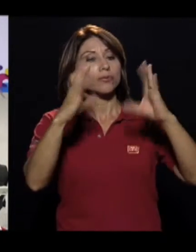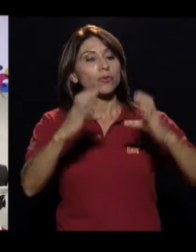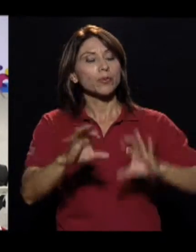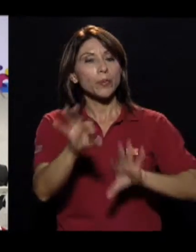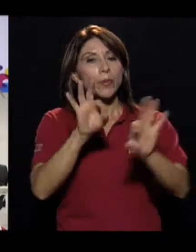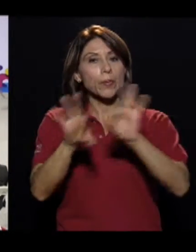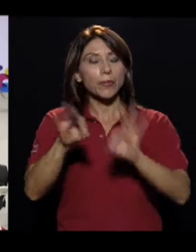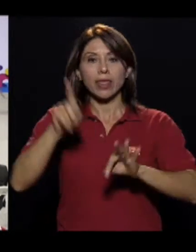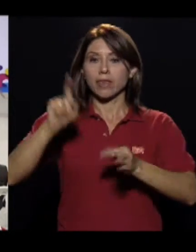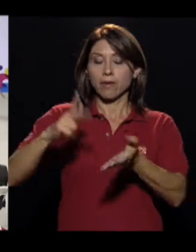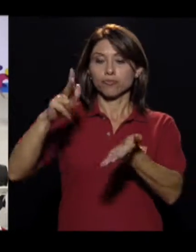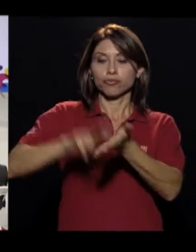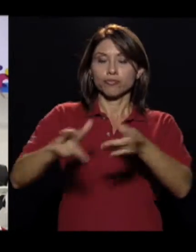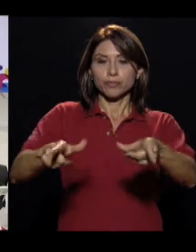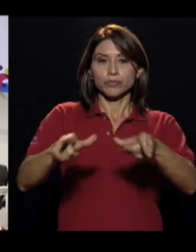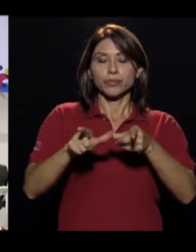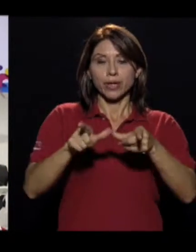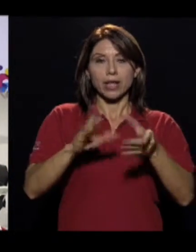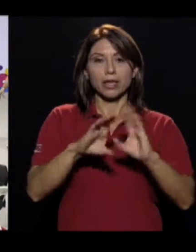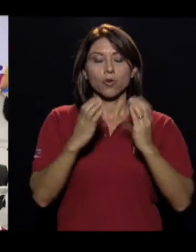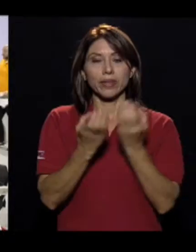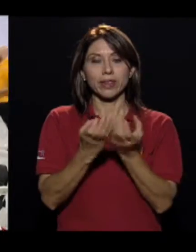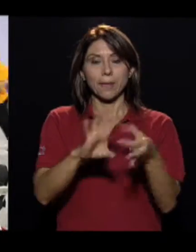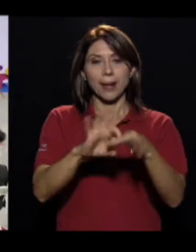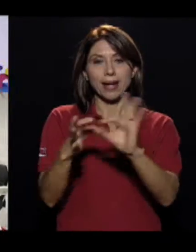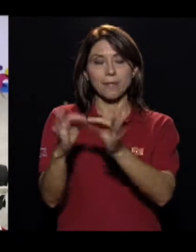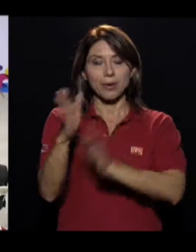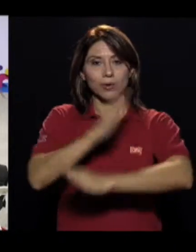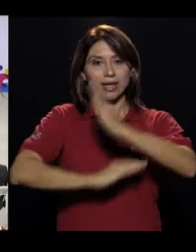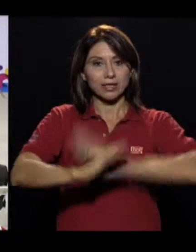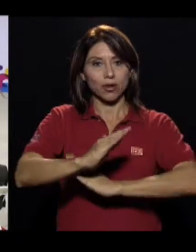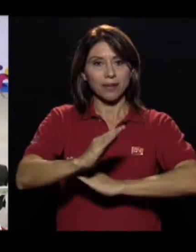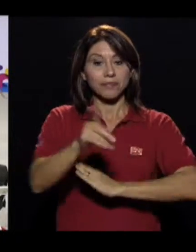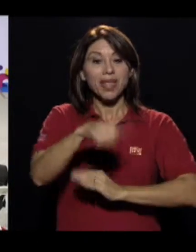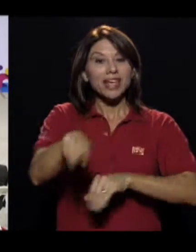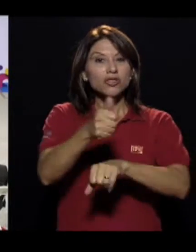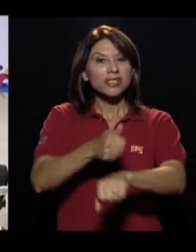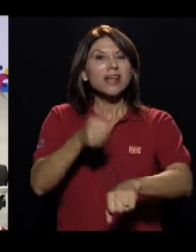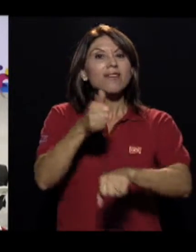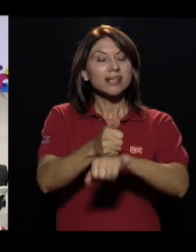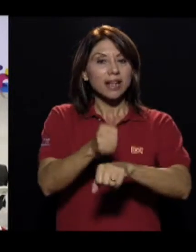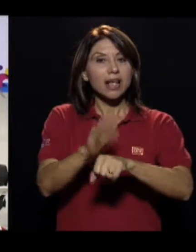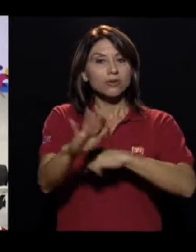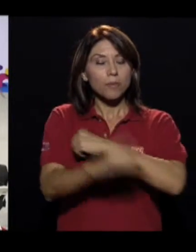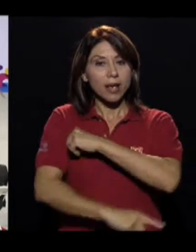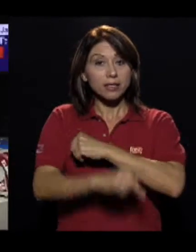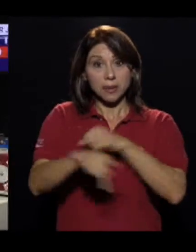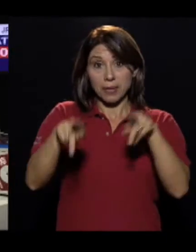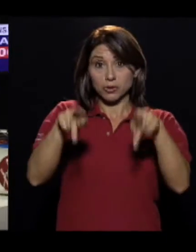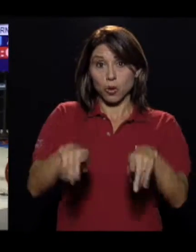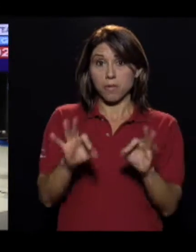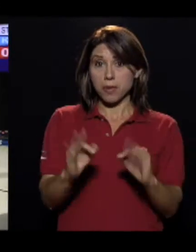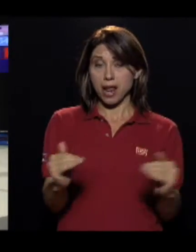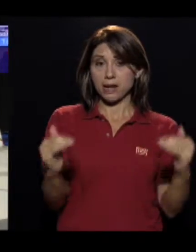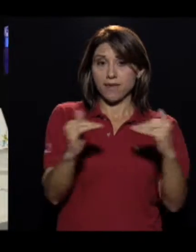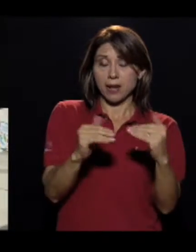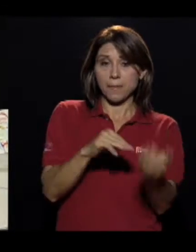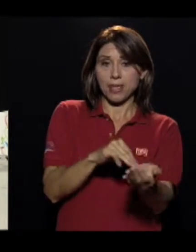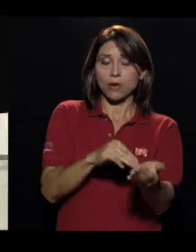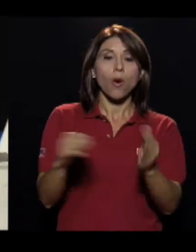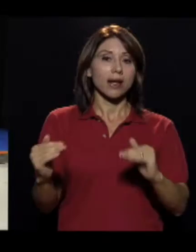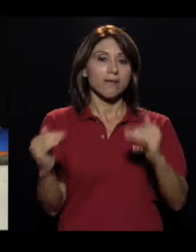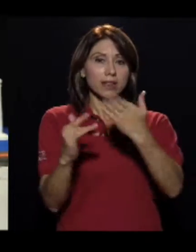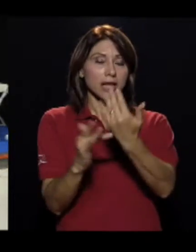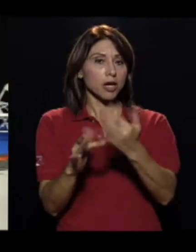tener acreditación ante el Comité Paralímpico Internacional. Estas establecerán a nivel de su país si la persona cuenta con las condiciones a nivel